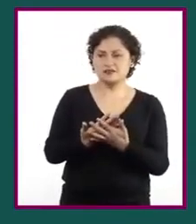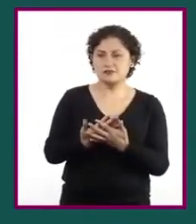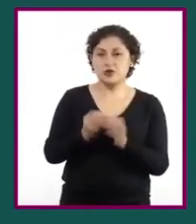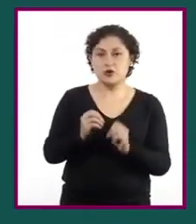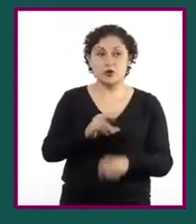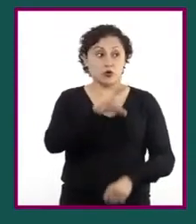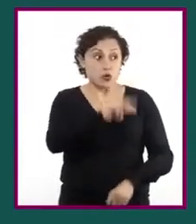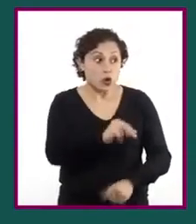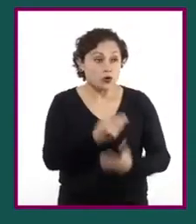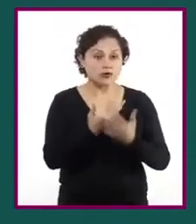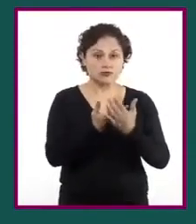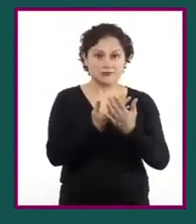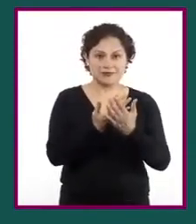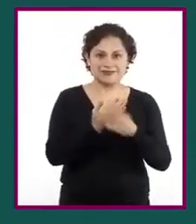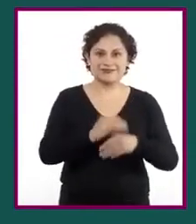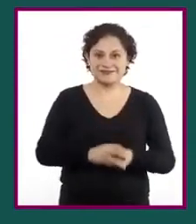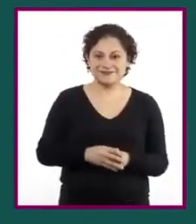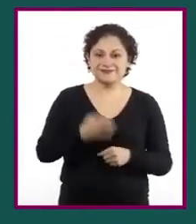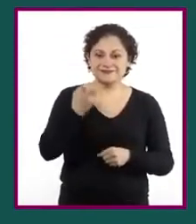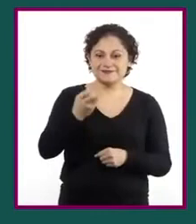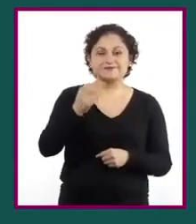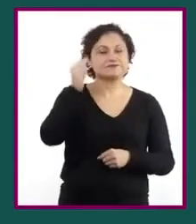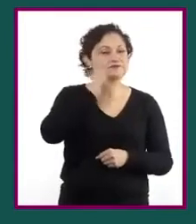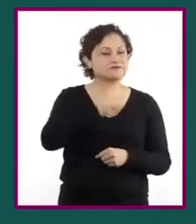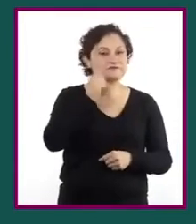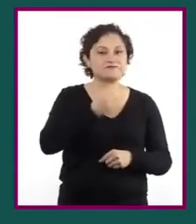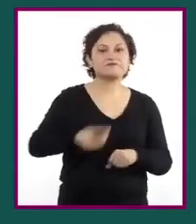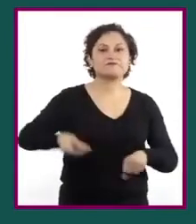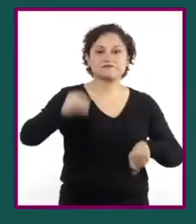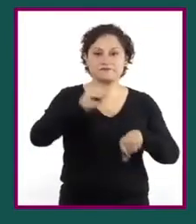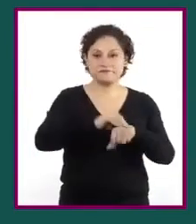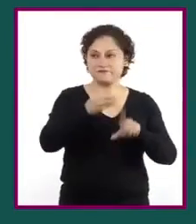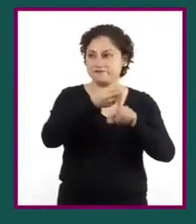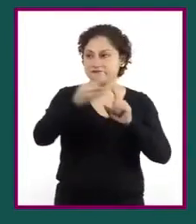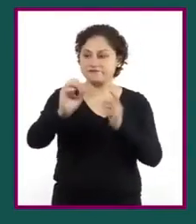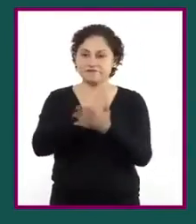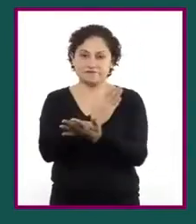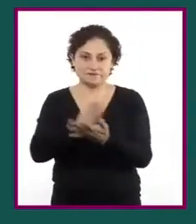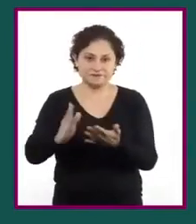Siempre irá de aquí para allá por el texto, separando palabras, frases o oraciones.